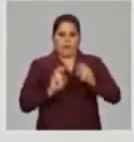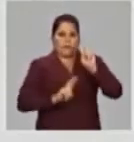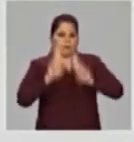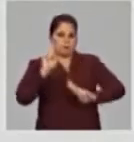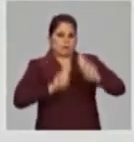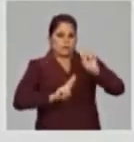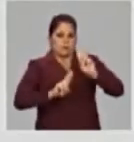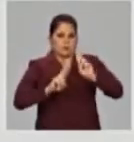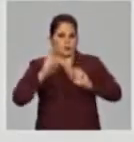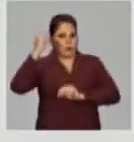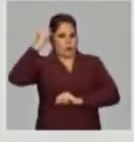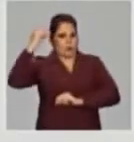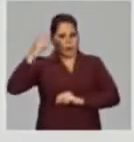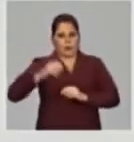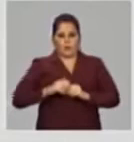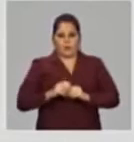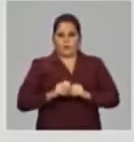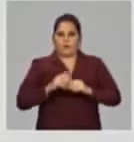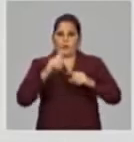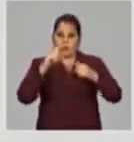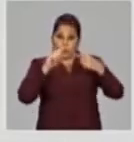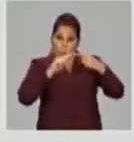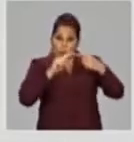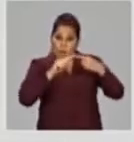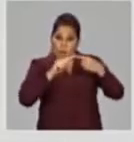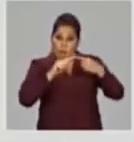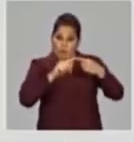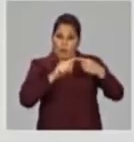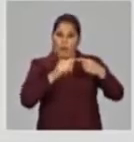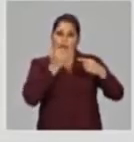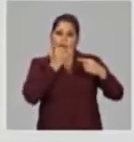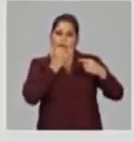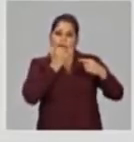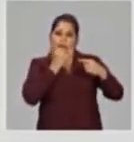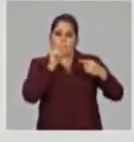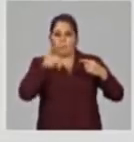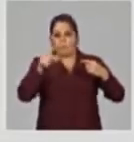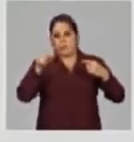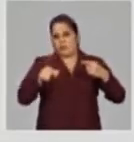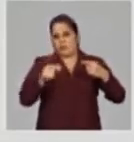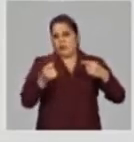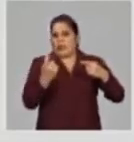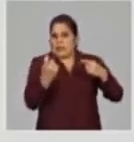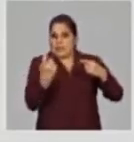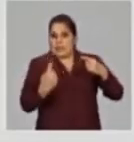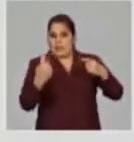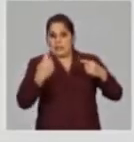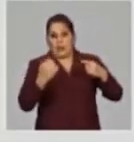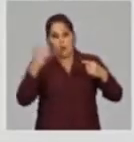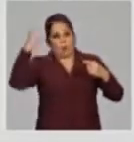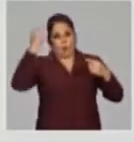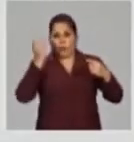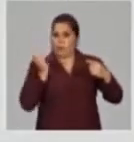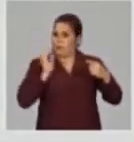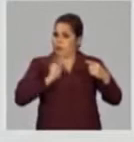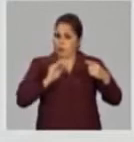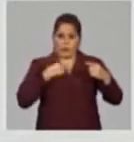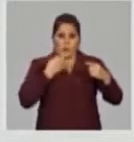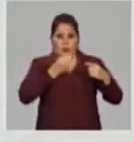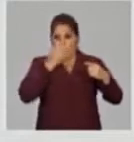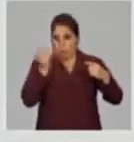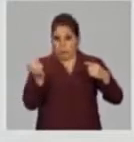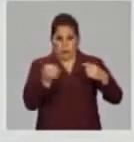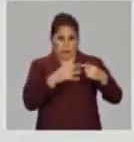Las voy a repetir siempre lo digo. Uno, hay un déficit de oferta. Eso hay que decirlo con toda la claridad.